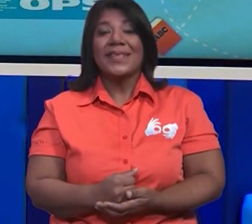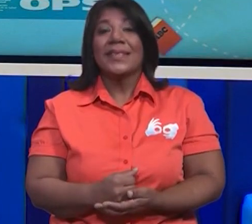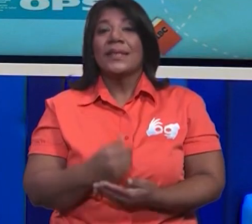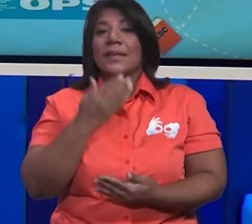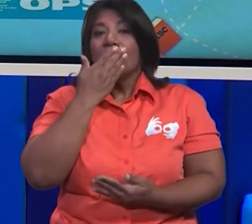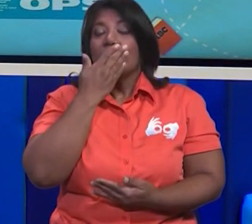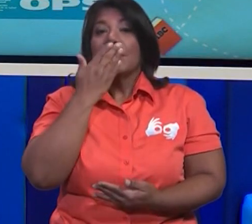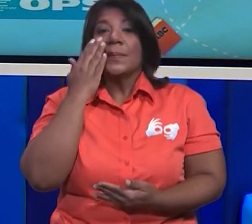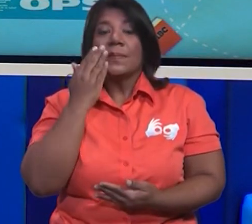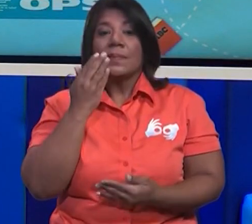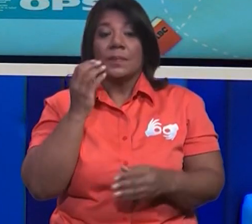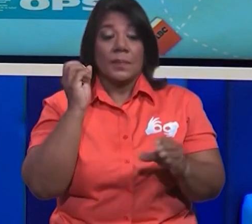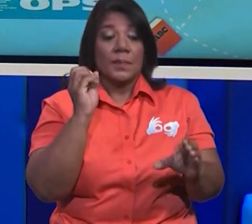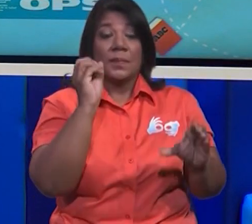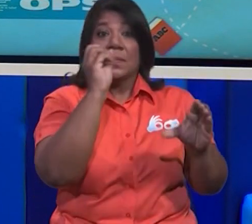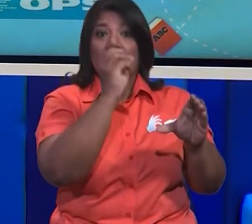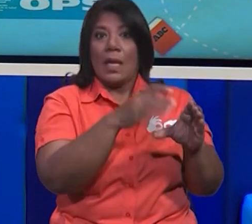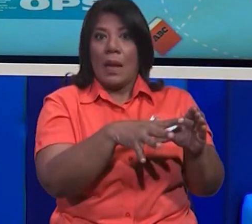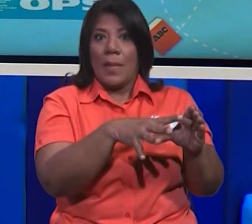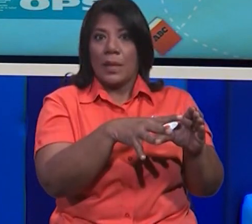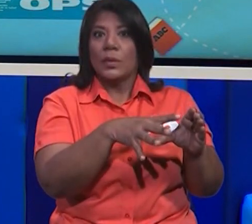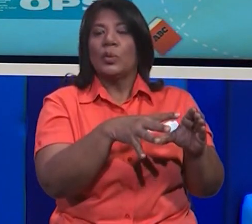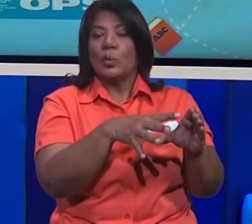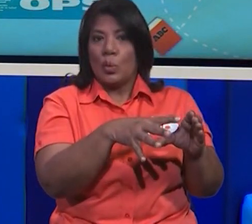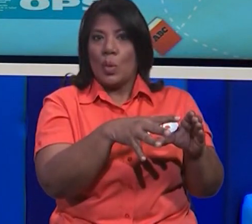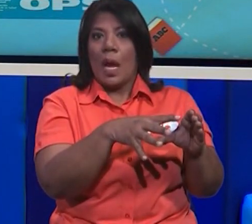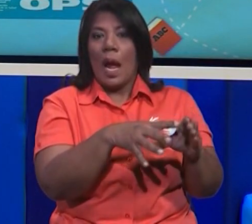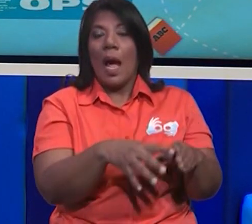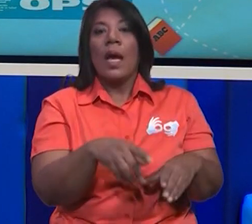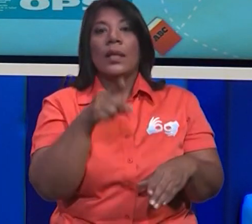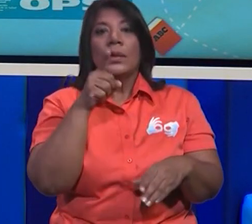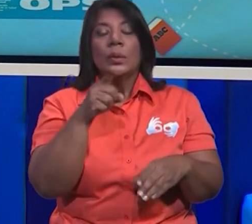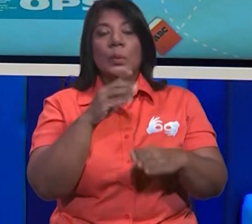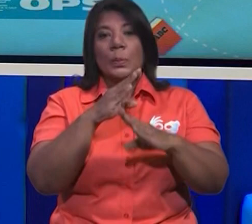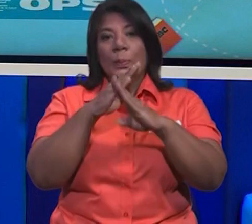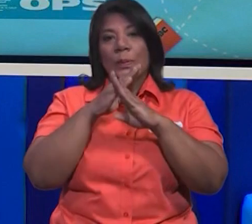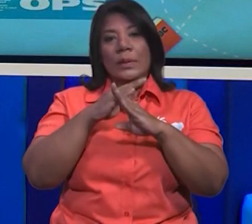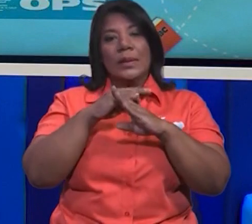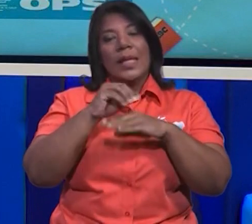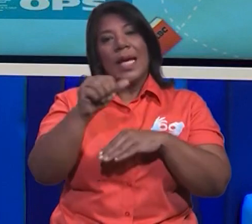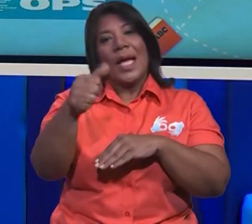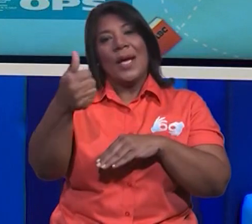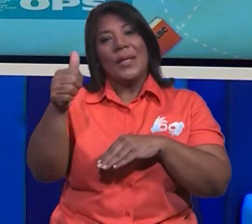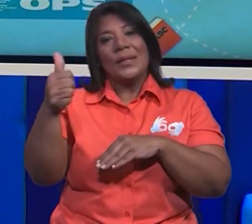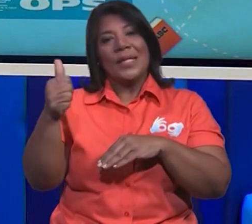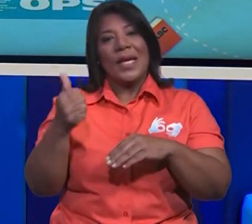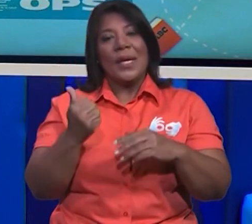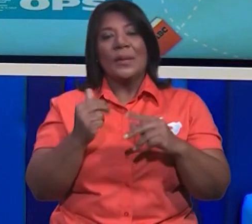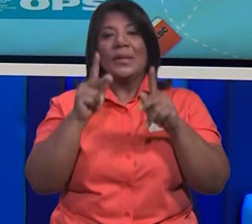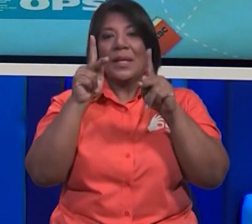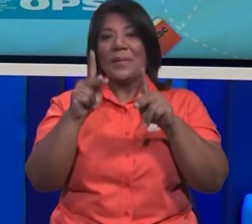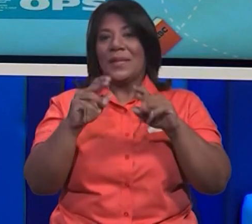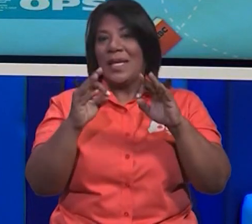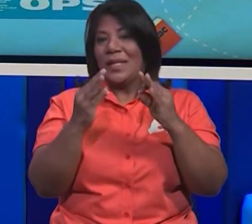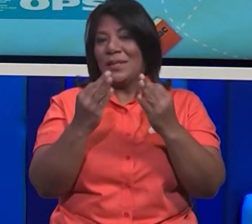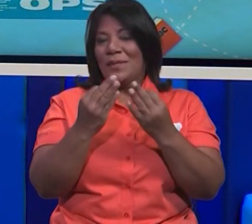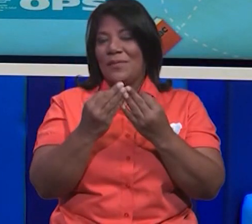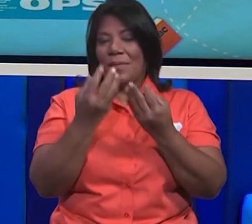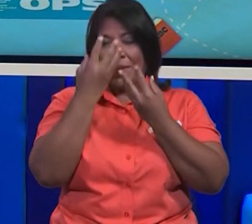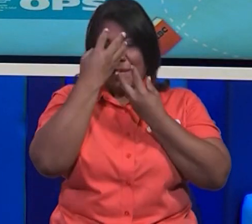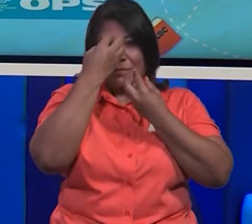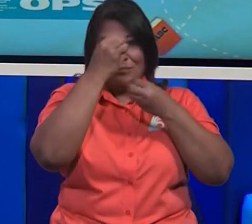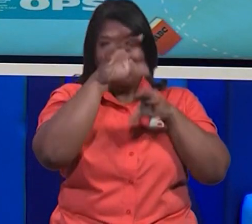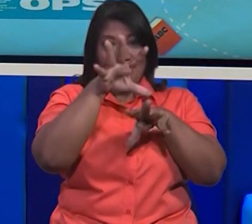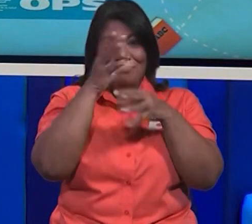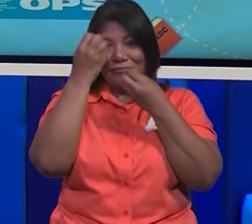toallitas, bótalas en lugares correspondientes y así evitas que las demás personas se contaminen o se contagien con el